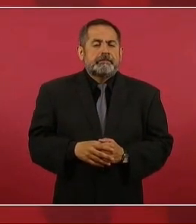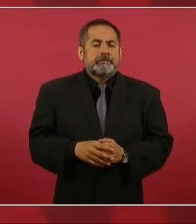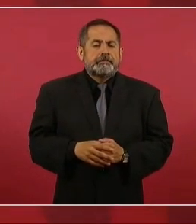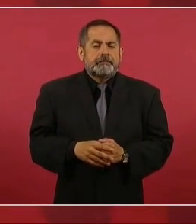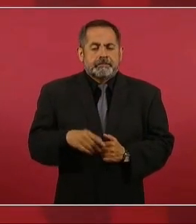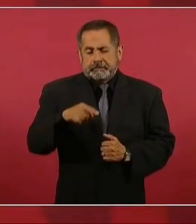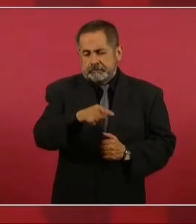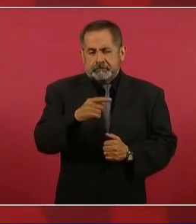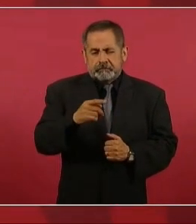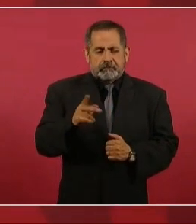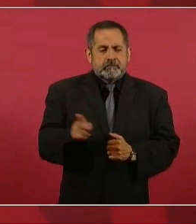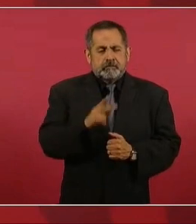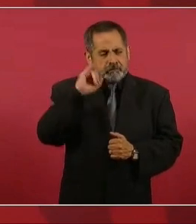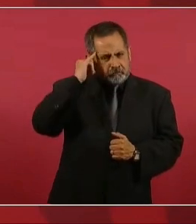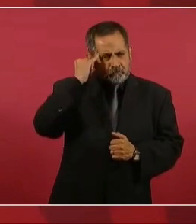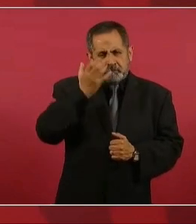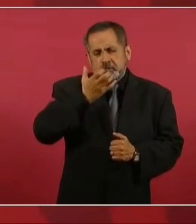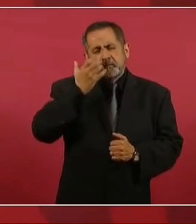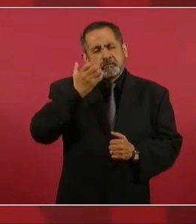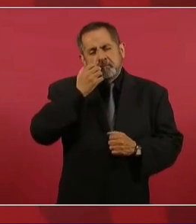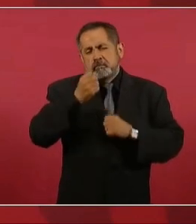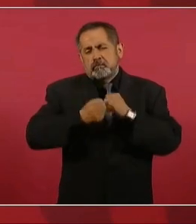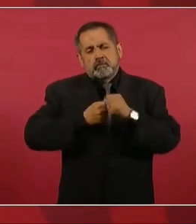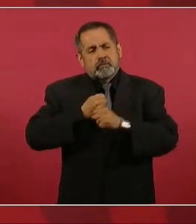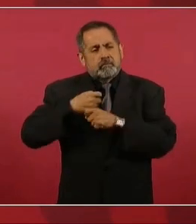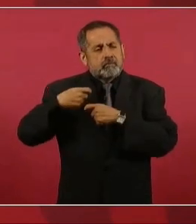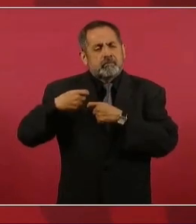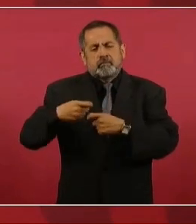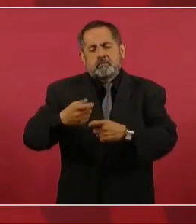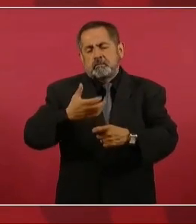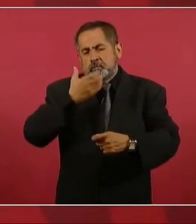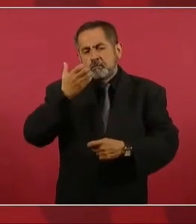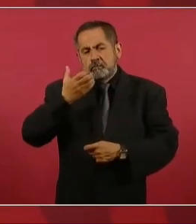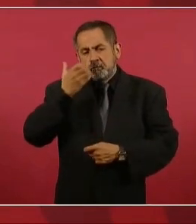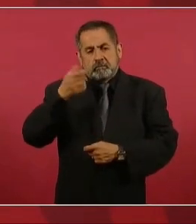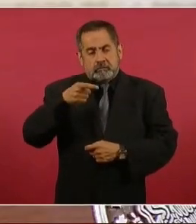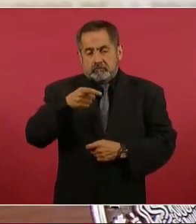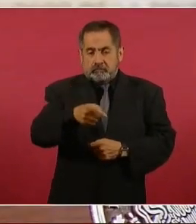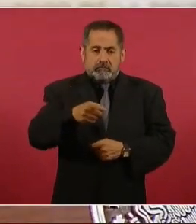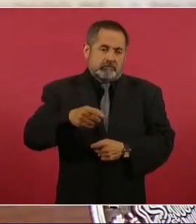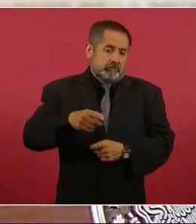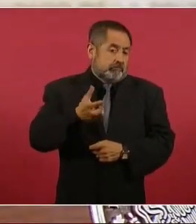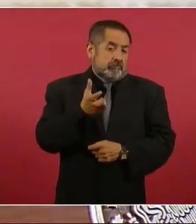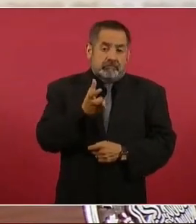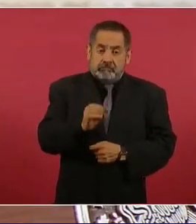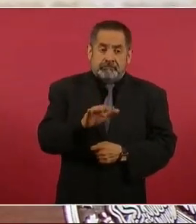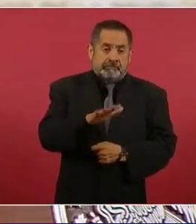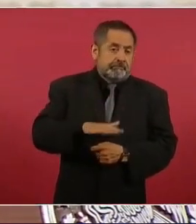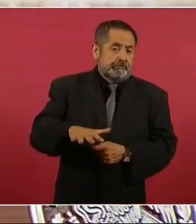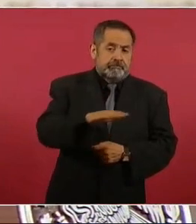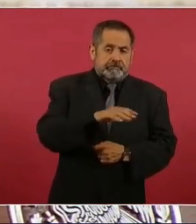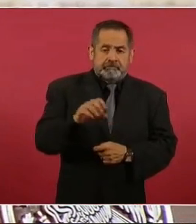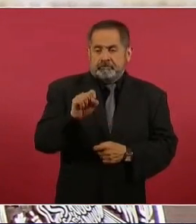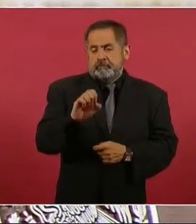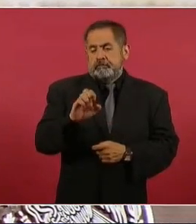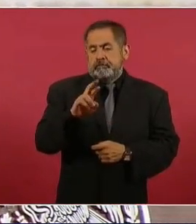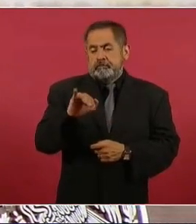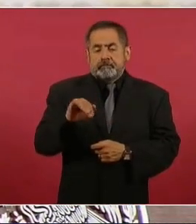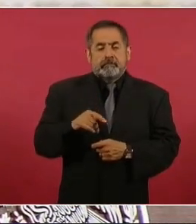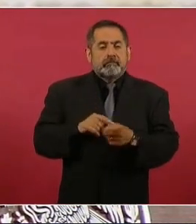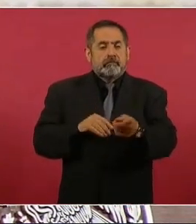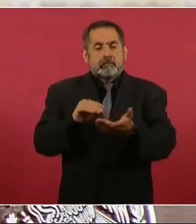mucha tradición, de costumbres, mantienen